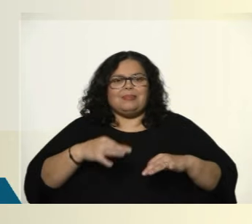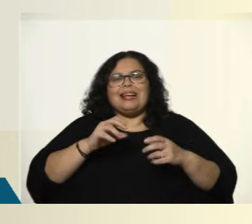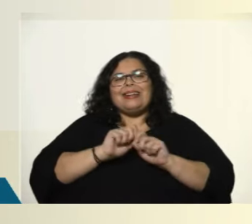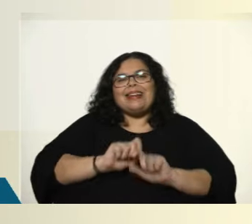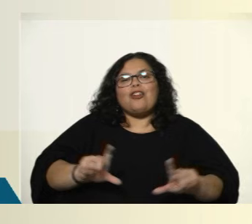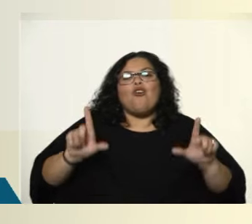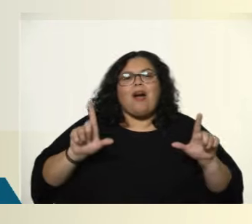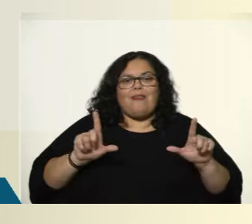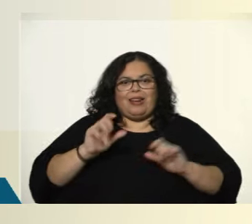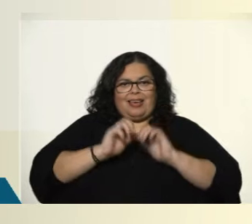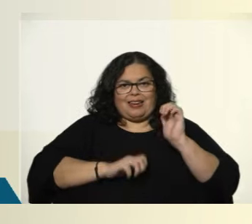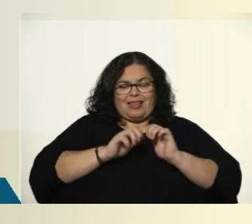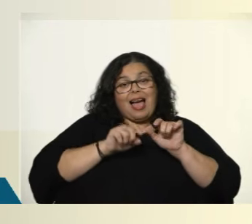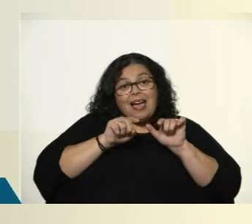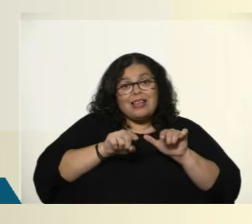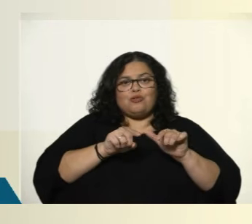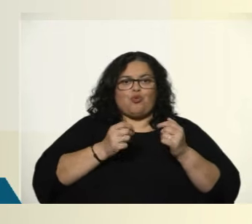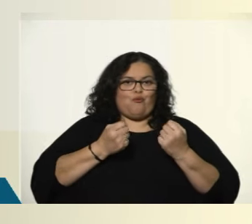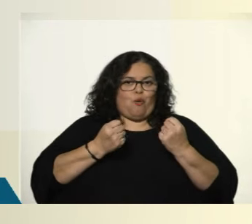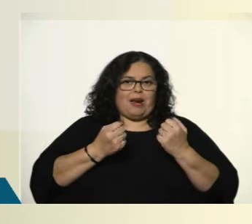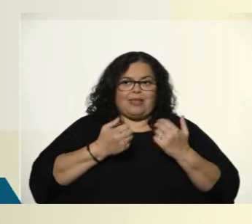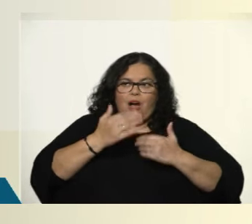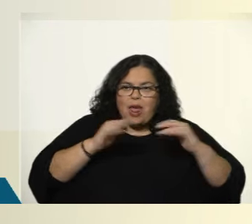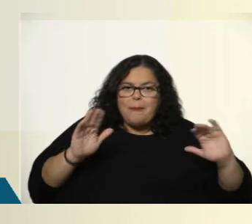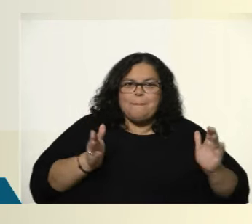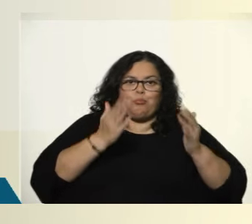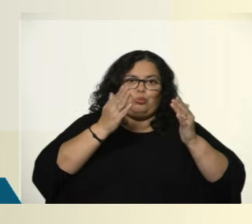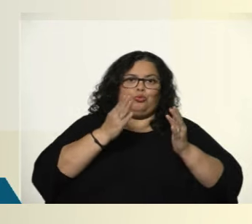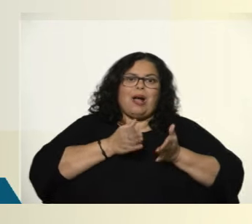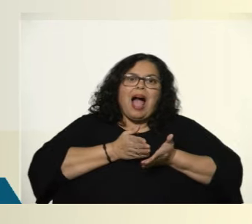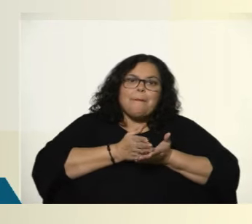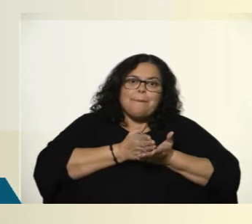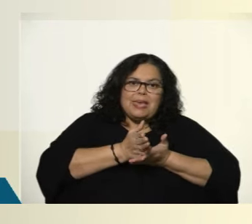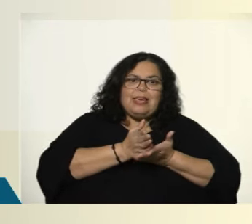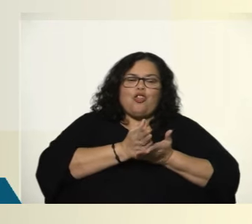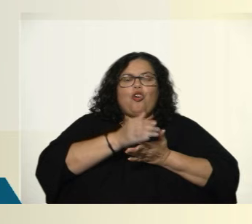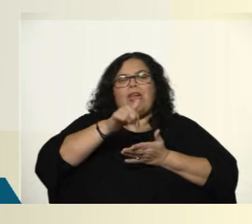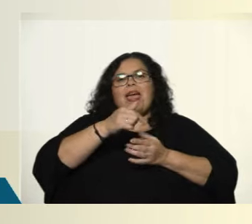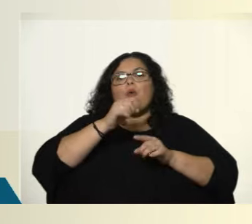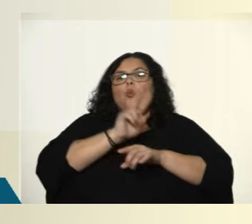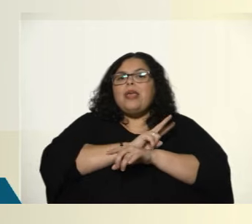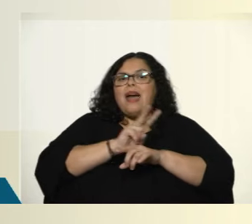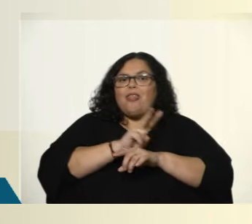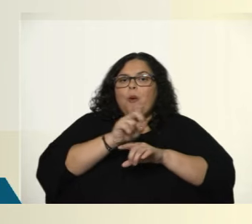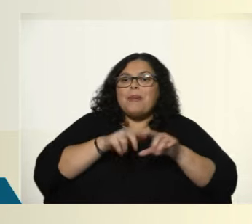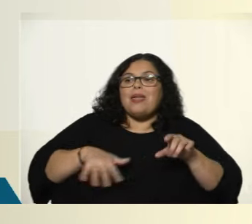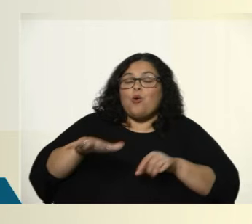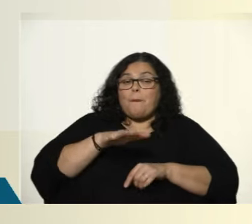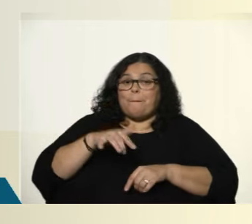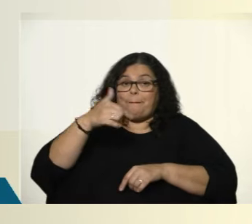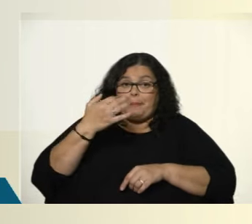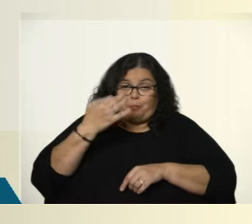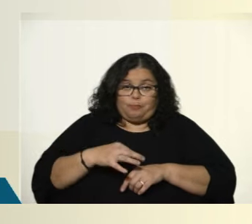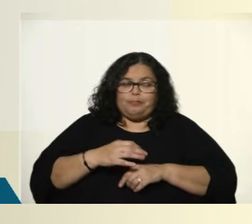tiene un fuerte impulso en el camino que decidió tomar el país en materia medioambiental. Y dejamos esta placa atrás, porque